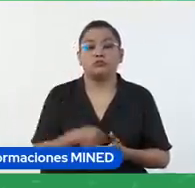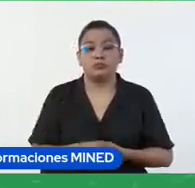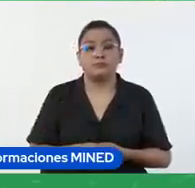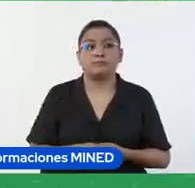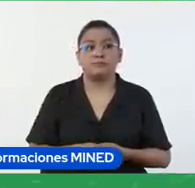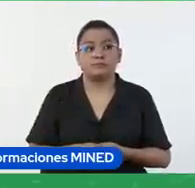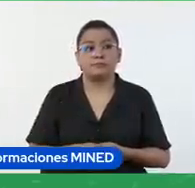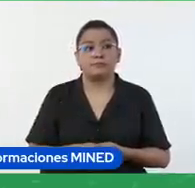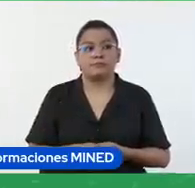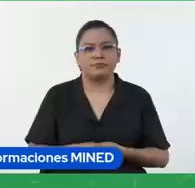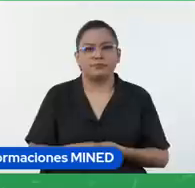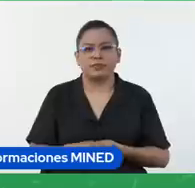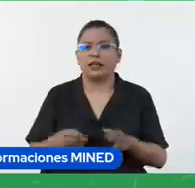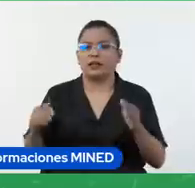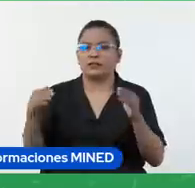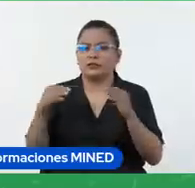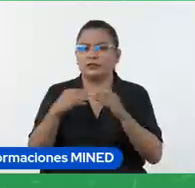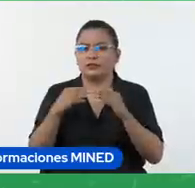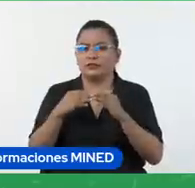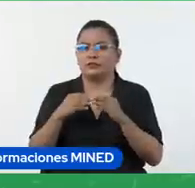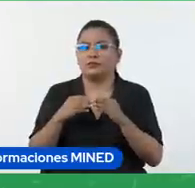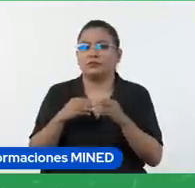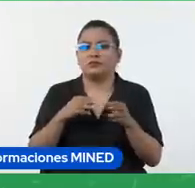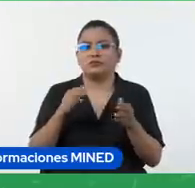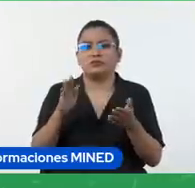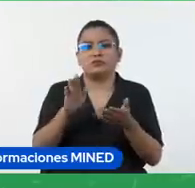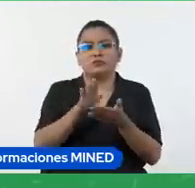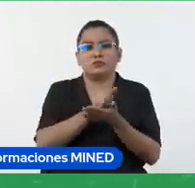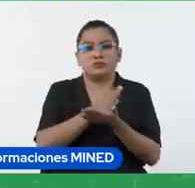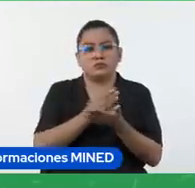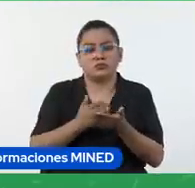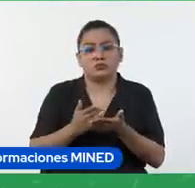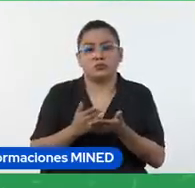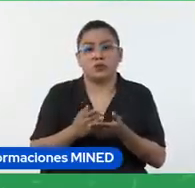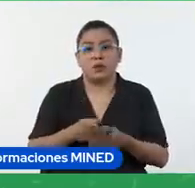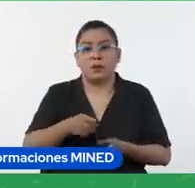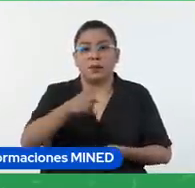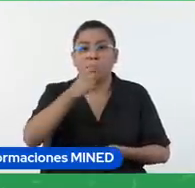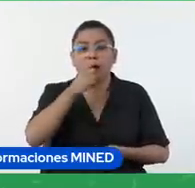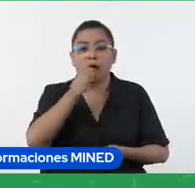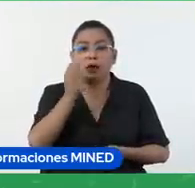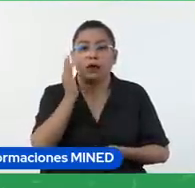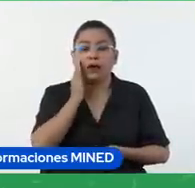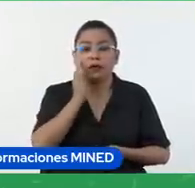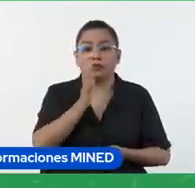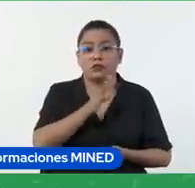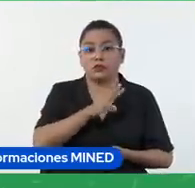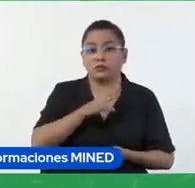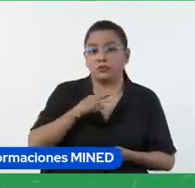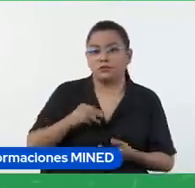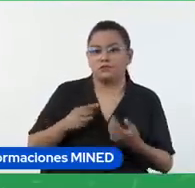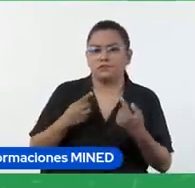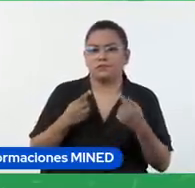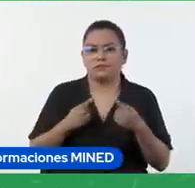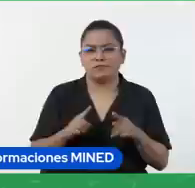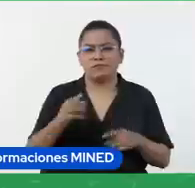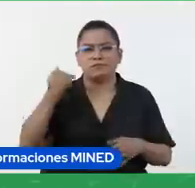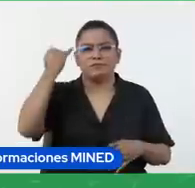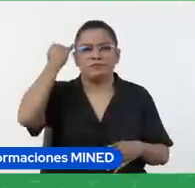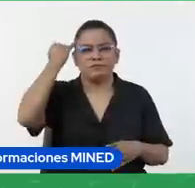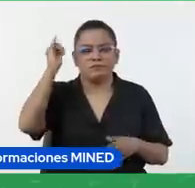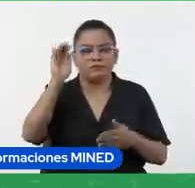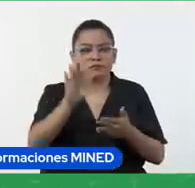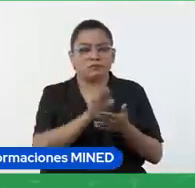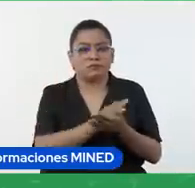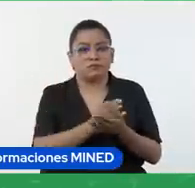se podría también este portafolio compartir con los apoderados con los padres de familia pero siempre con la intención de compartir